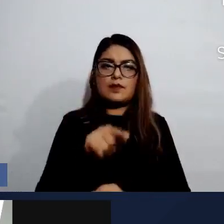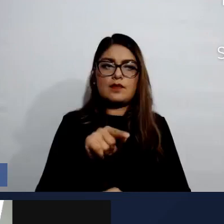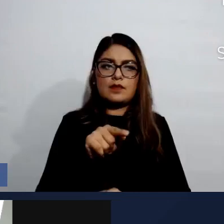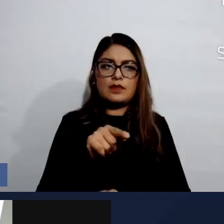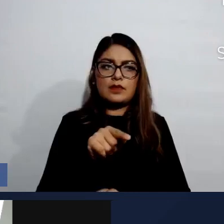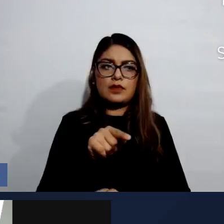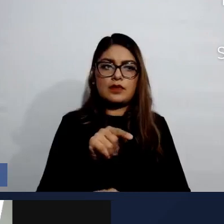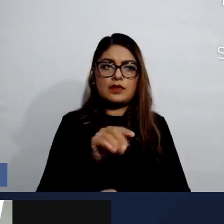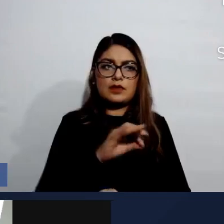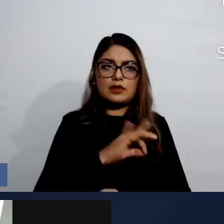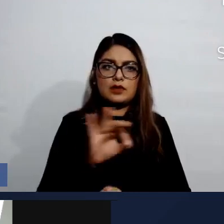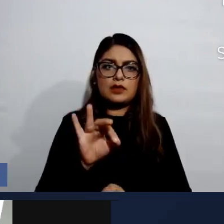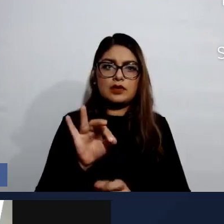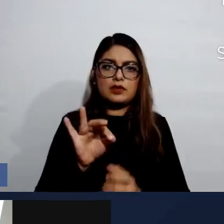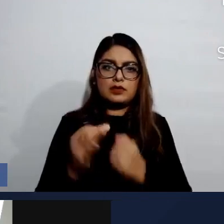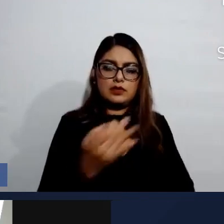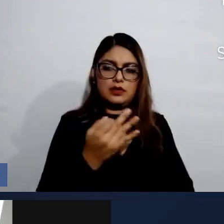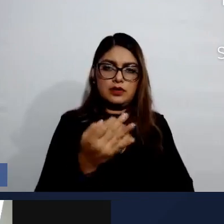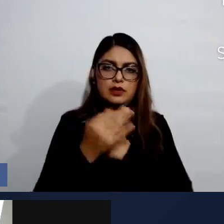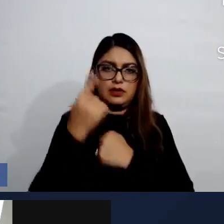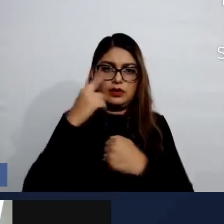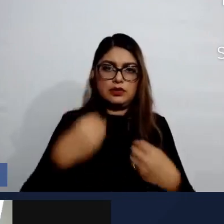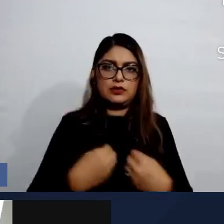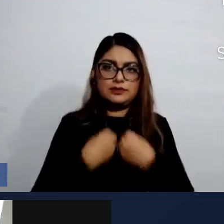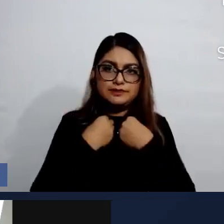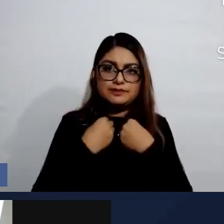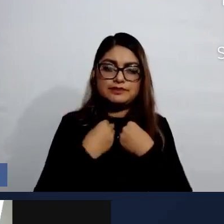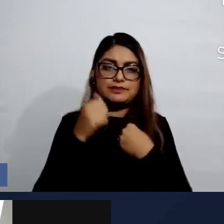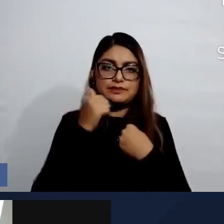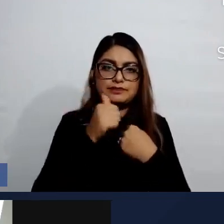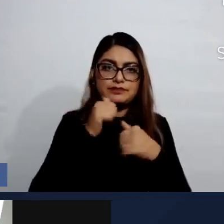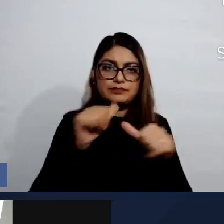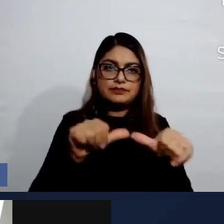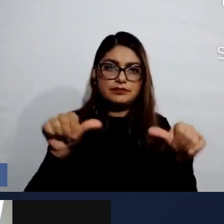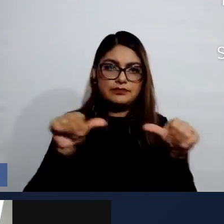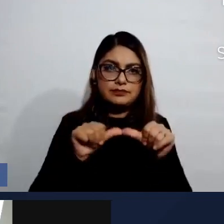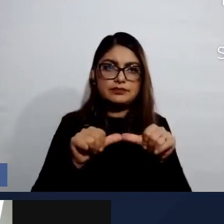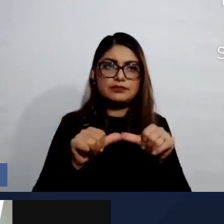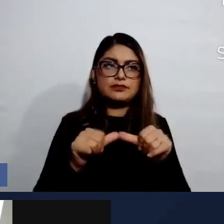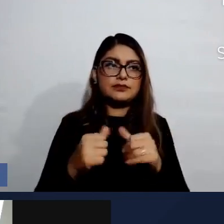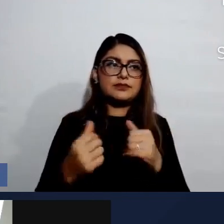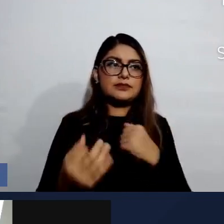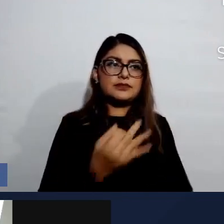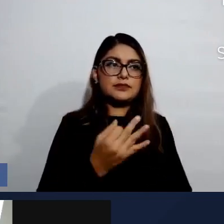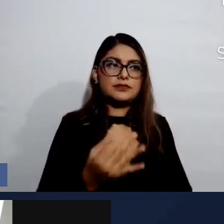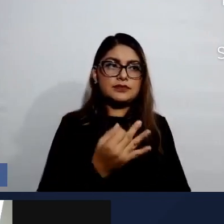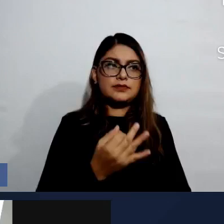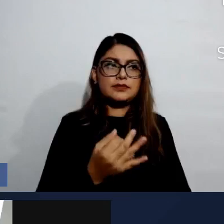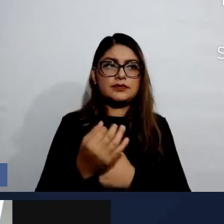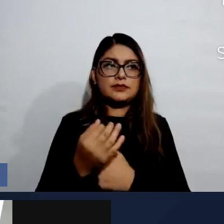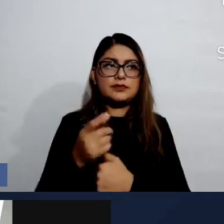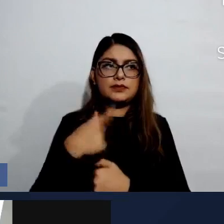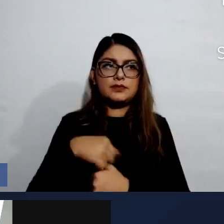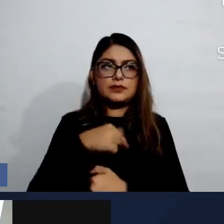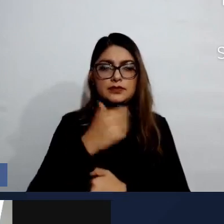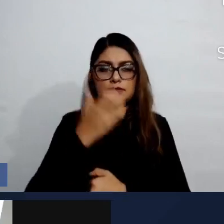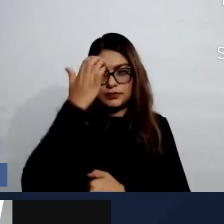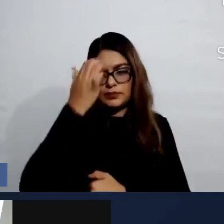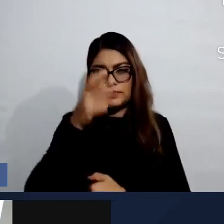nuestra vida, ¿no? Y en todas nuestras áreas, no solo para la prevención de consumo, sino de otro tipo de